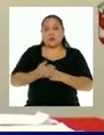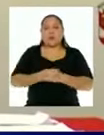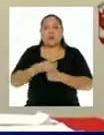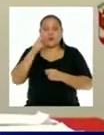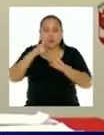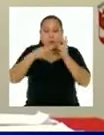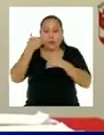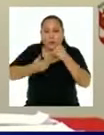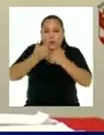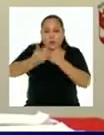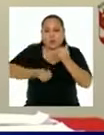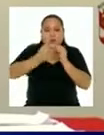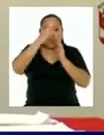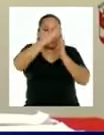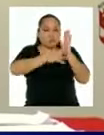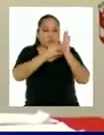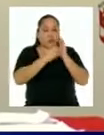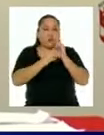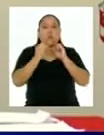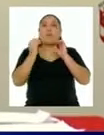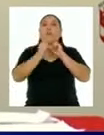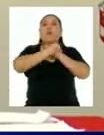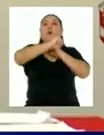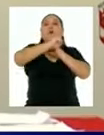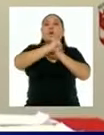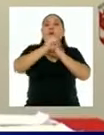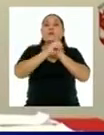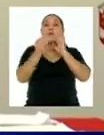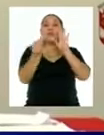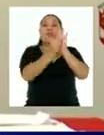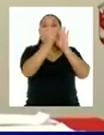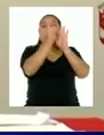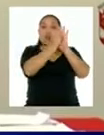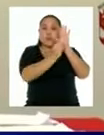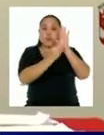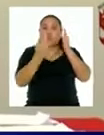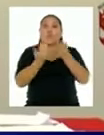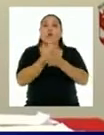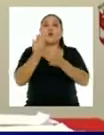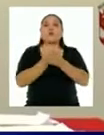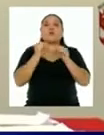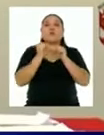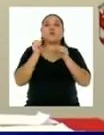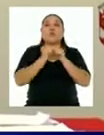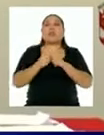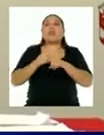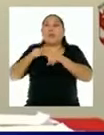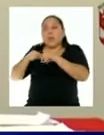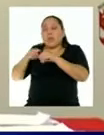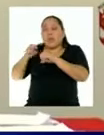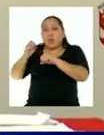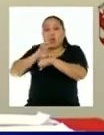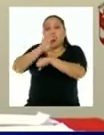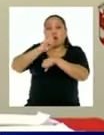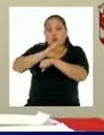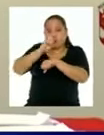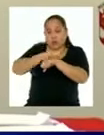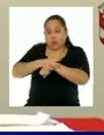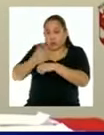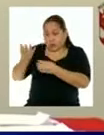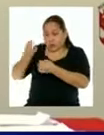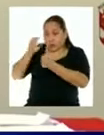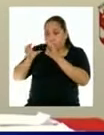ver el proceso para la publicación de las nuevas cifras de acuerdo con las recomendaciones de la comisión e informaremos